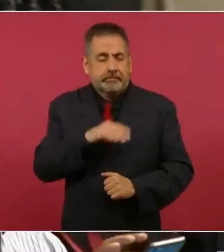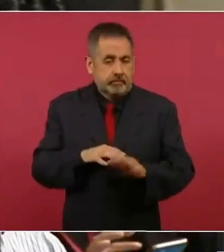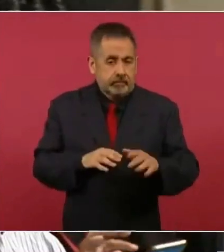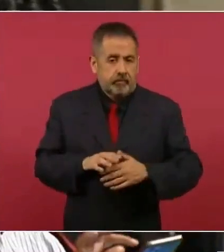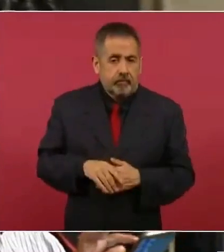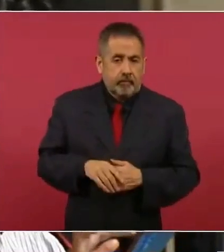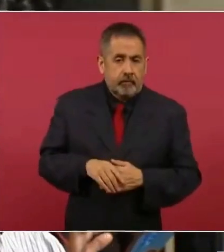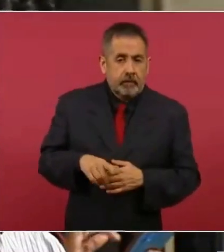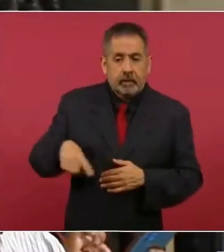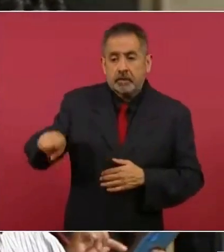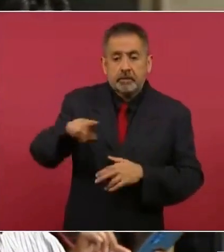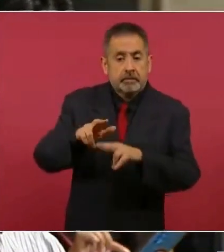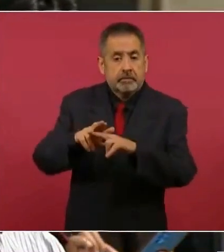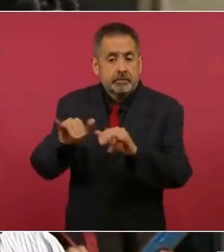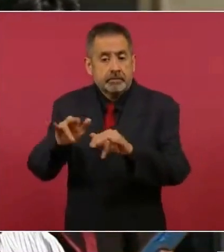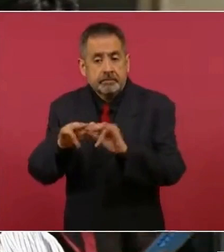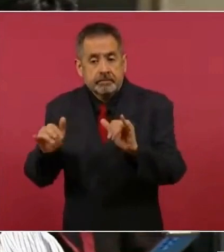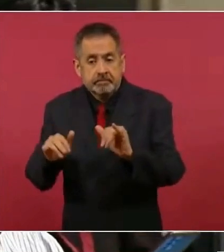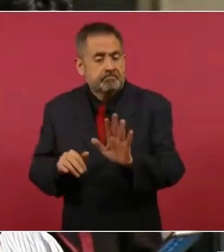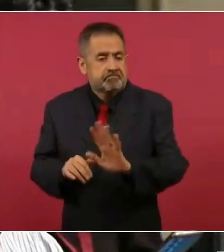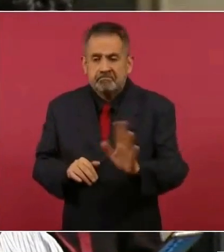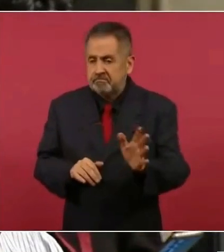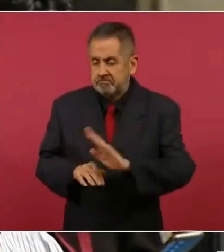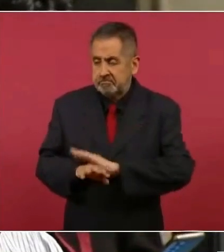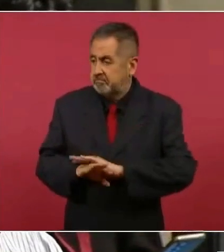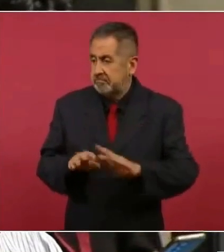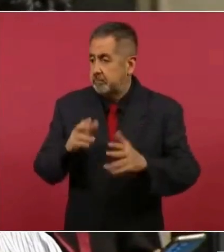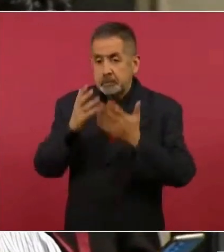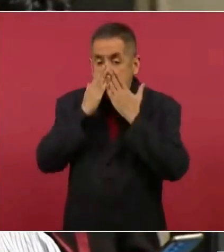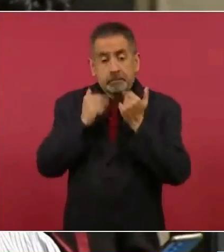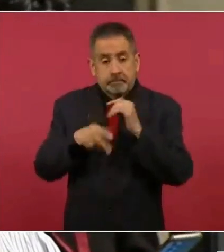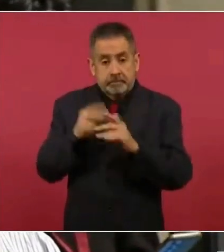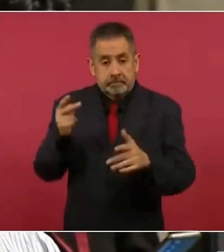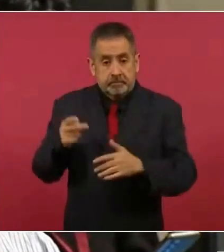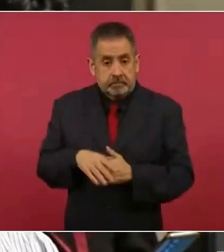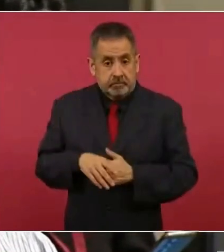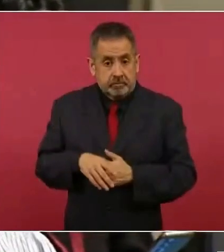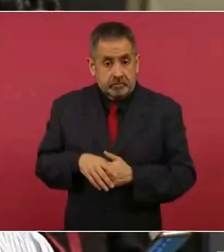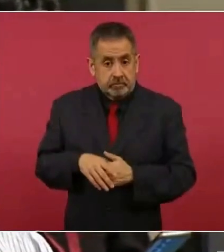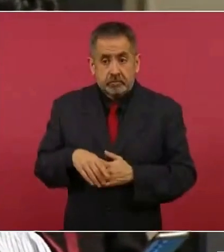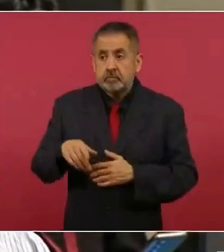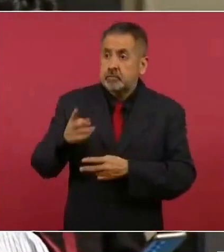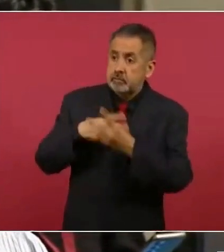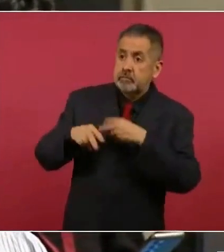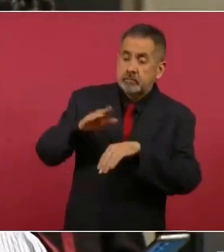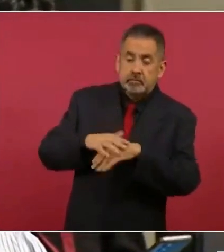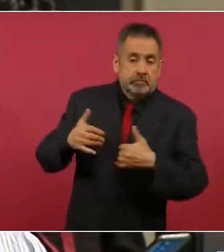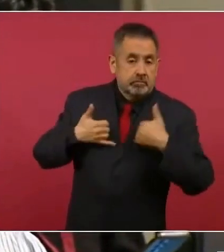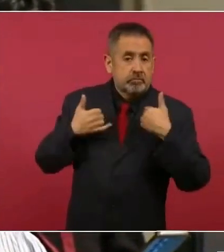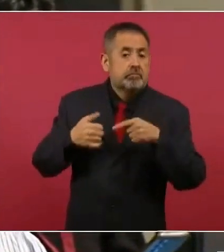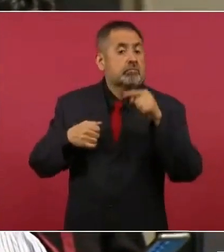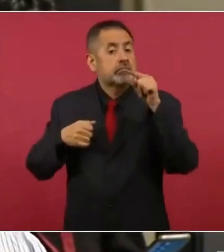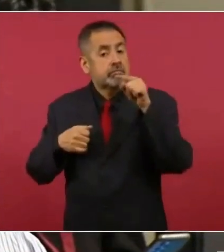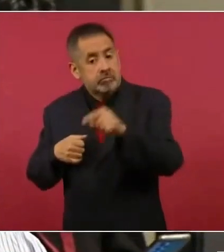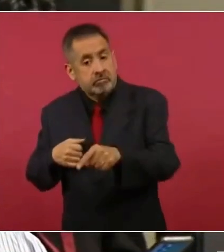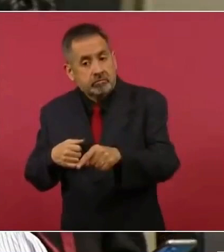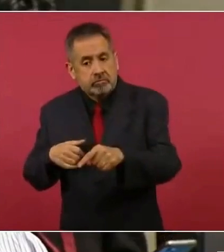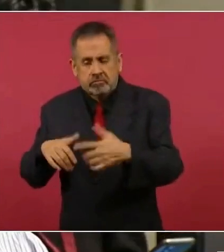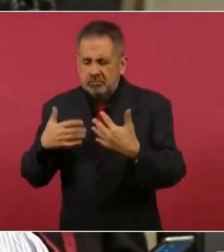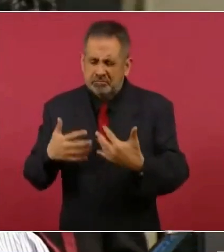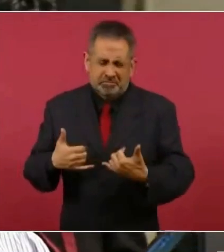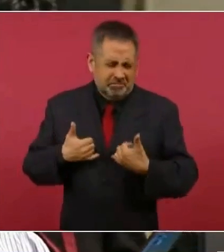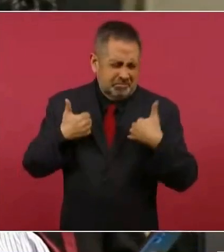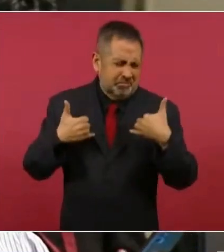no son ninis, presidente. Los muchachos de allá, así como usted dijo que acá lo acompañaron más la juventud, le agradece